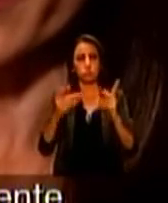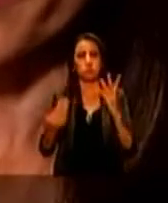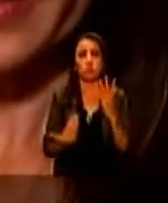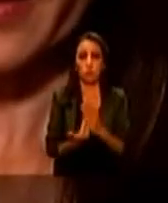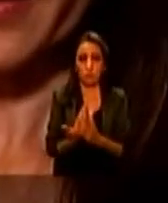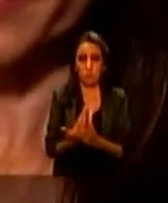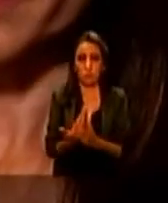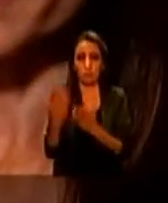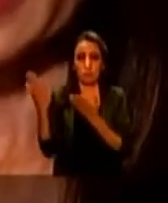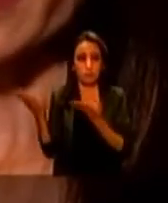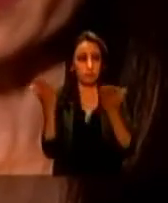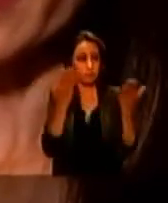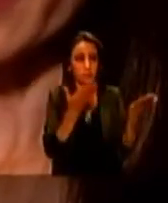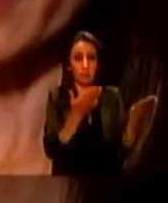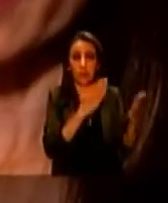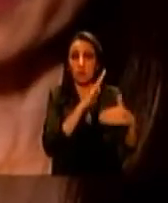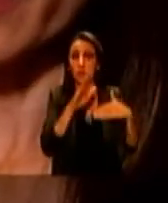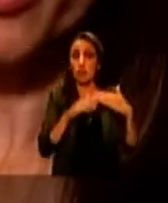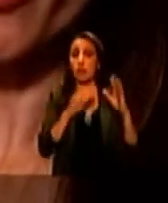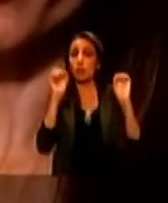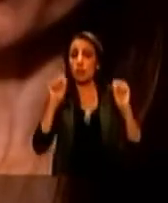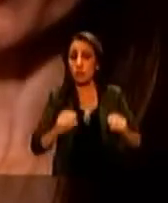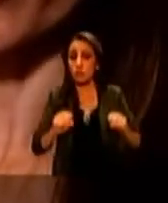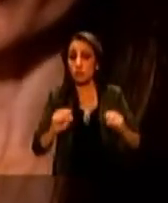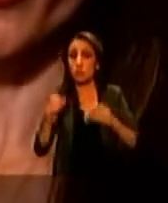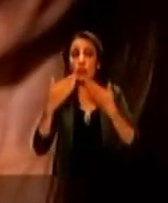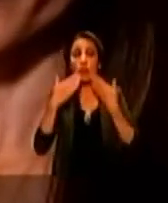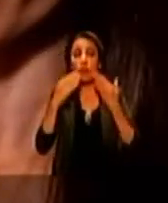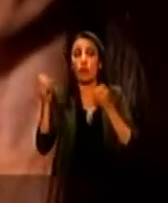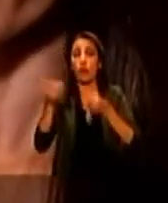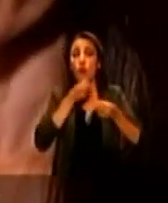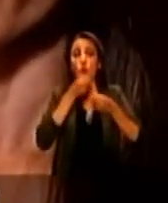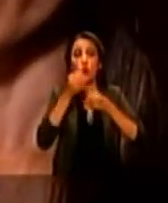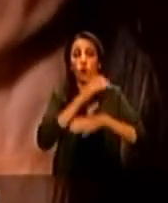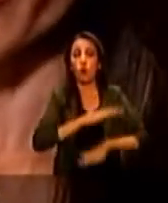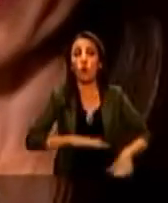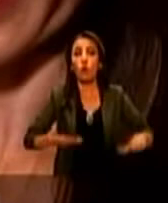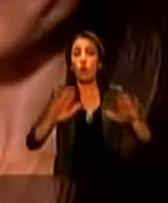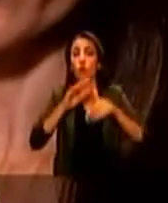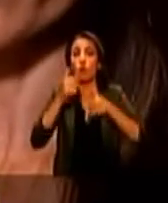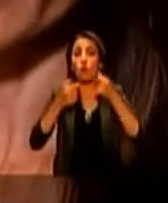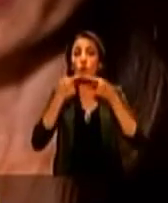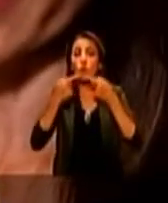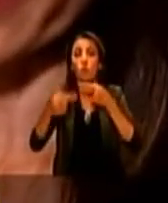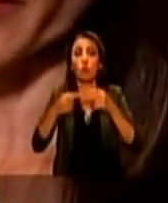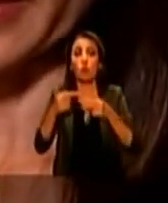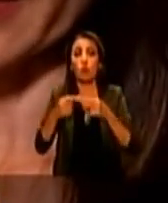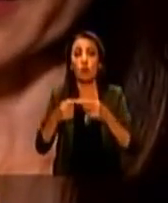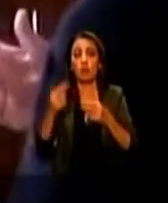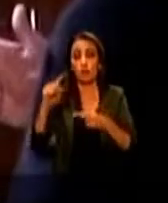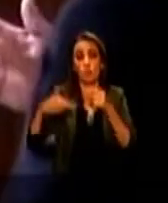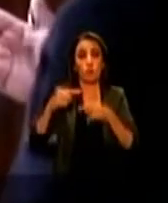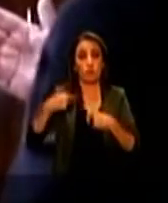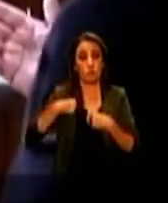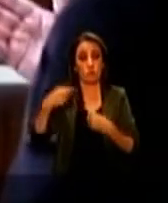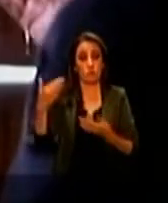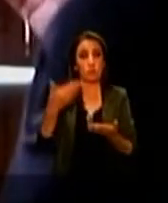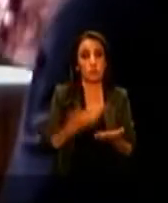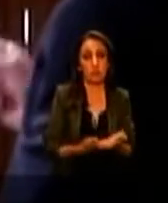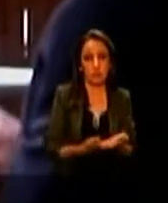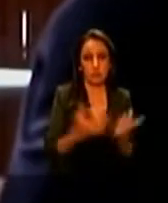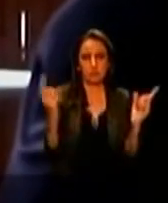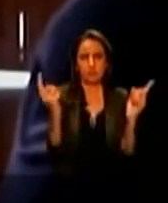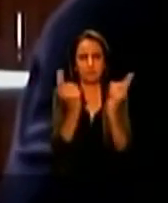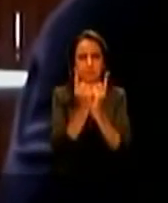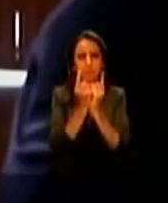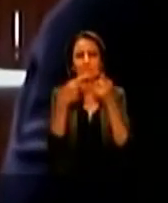para darle un nuevo futuro, una nueva visión, una nueva reinvención de la izquierda en América Latina. Cuando yo llegué,